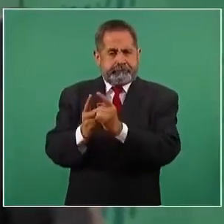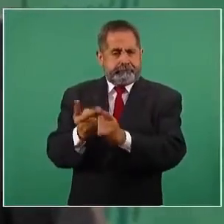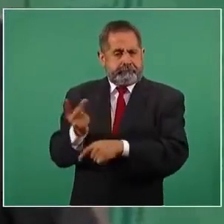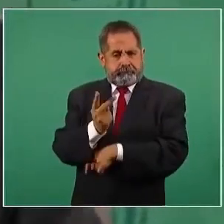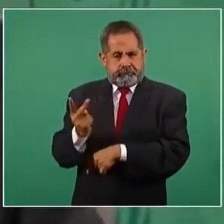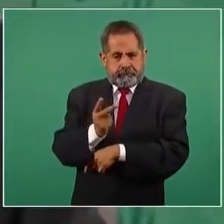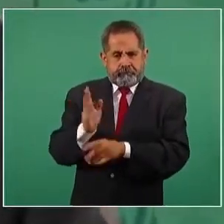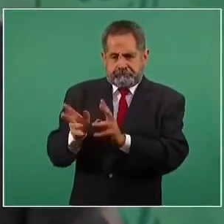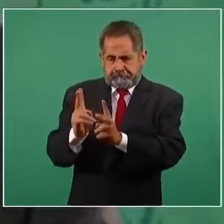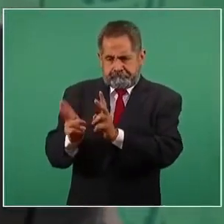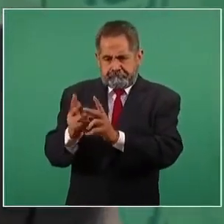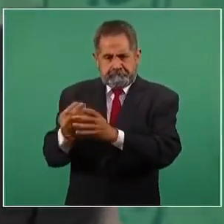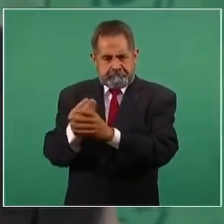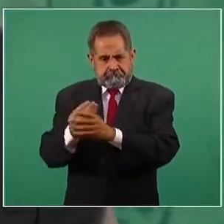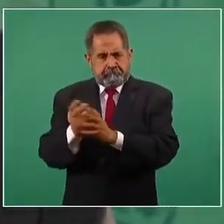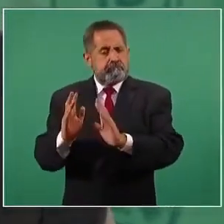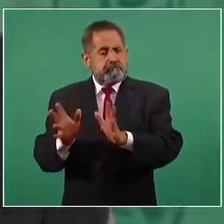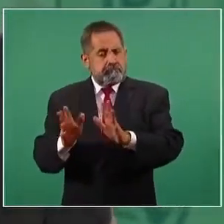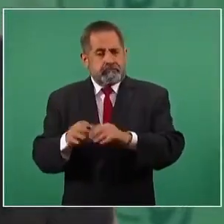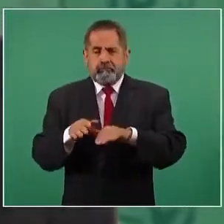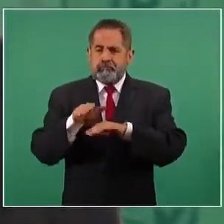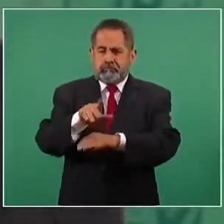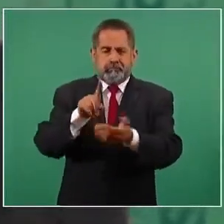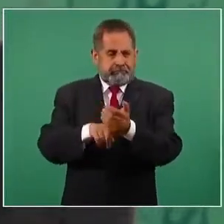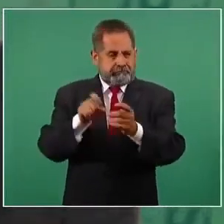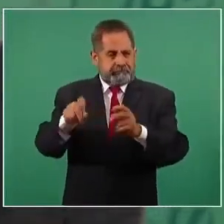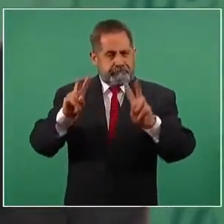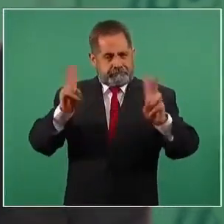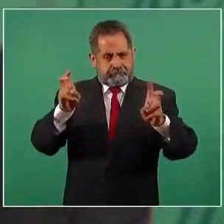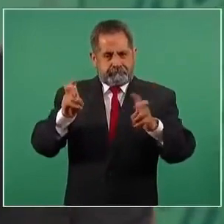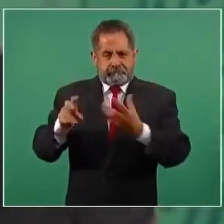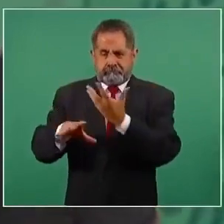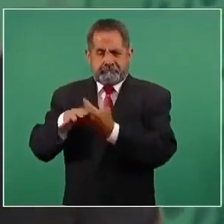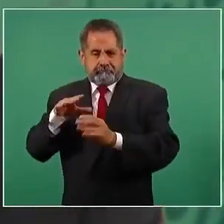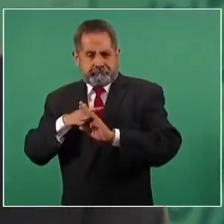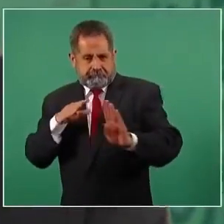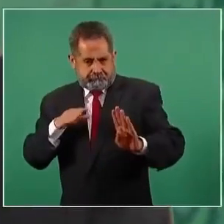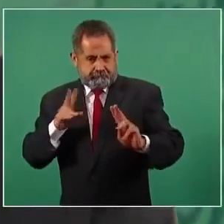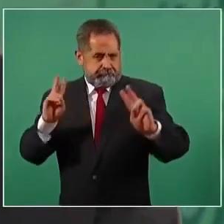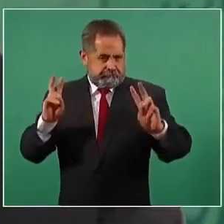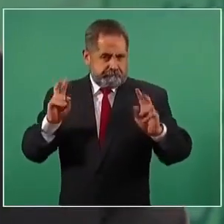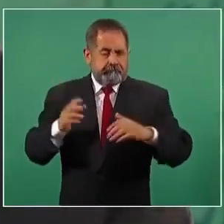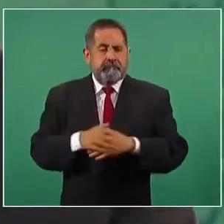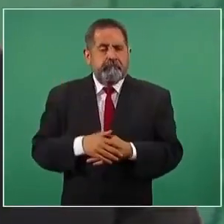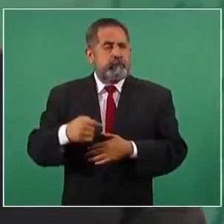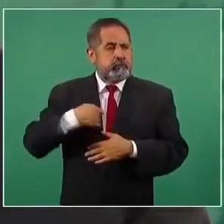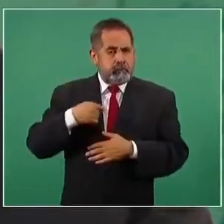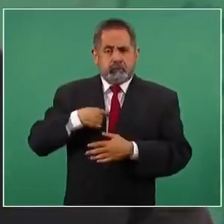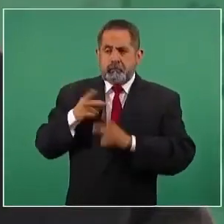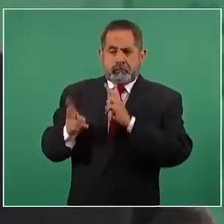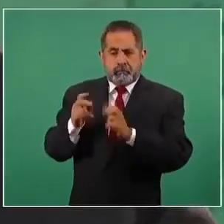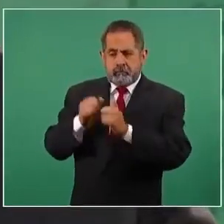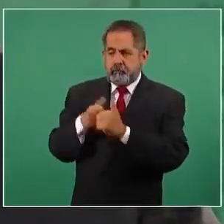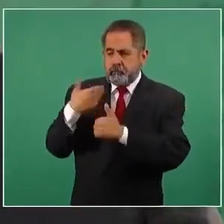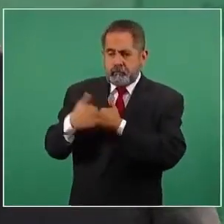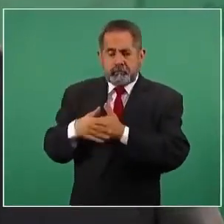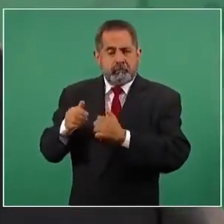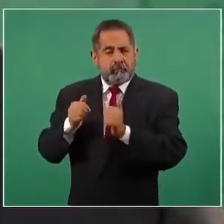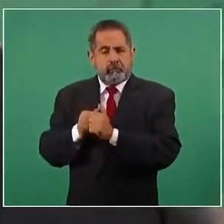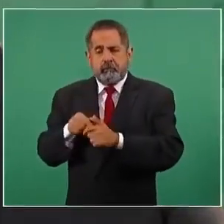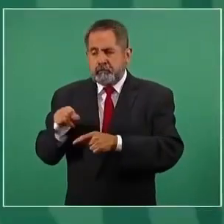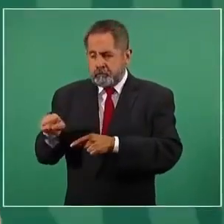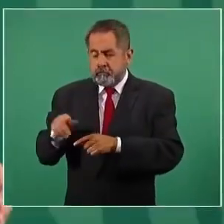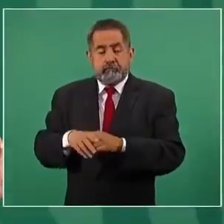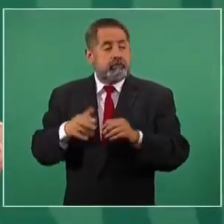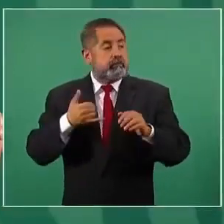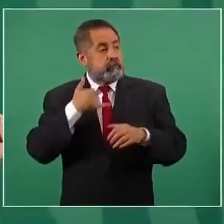para tratar el tema migratorio. Yo voy a tener una conversación telefónica con la